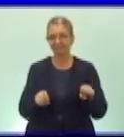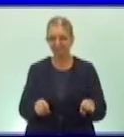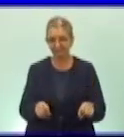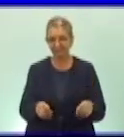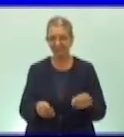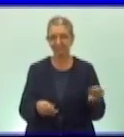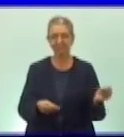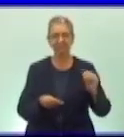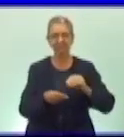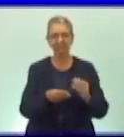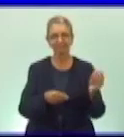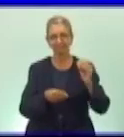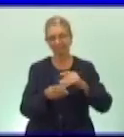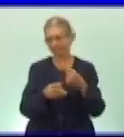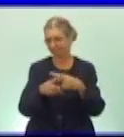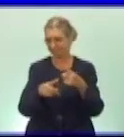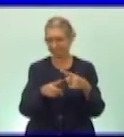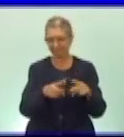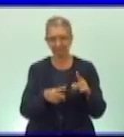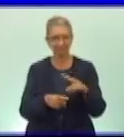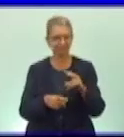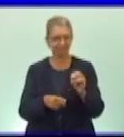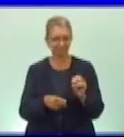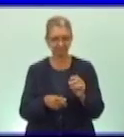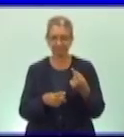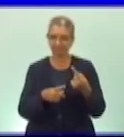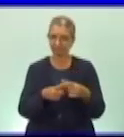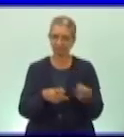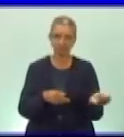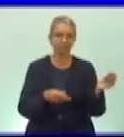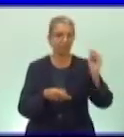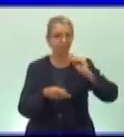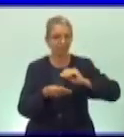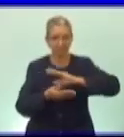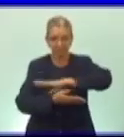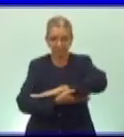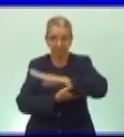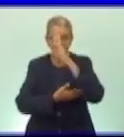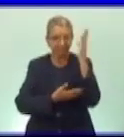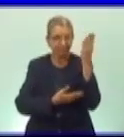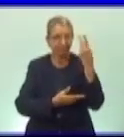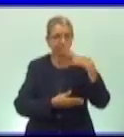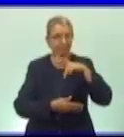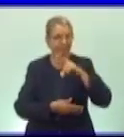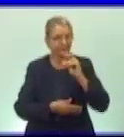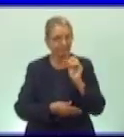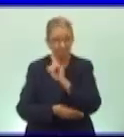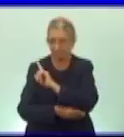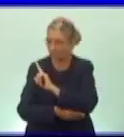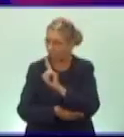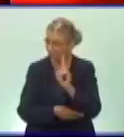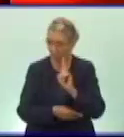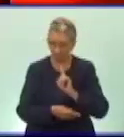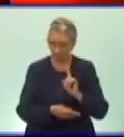enriquecer lo que hicieron, pero no es que ahora hagan un álbum nuevo de la patria.